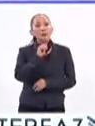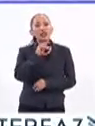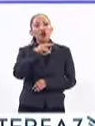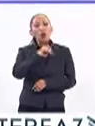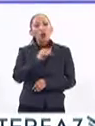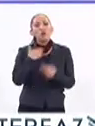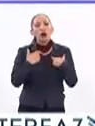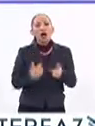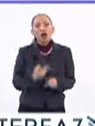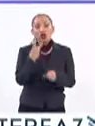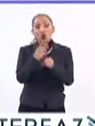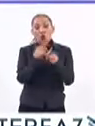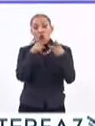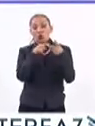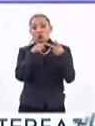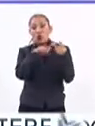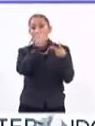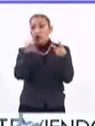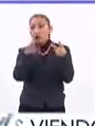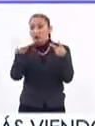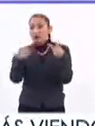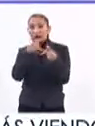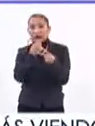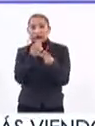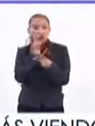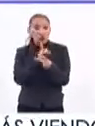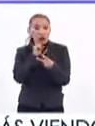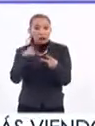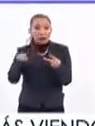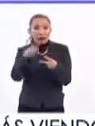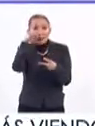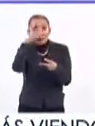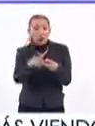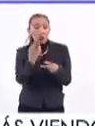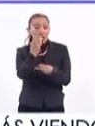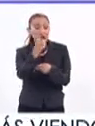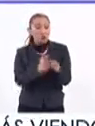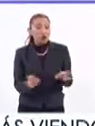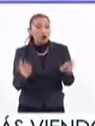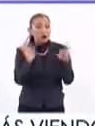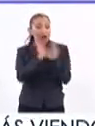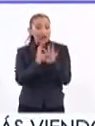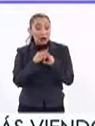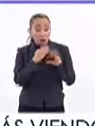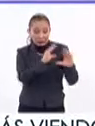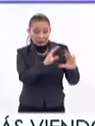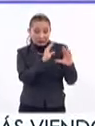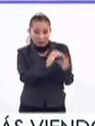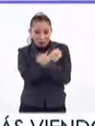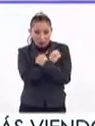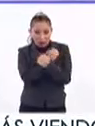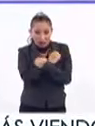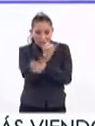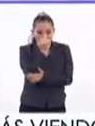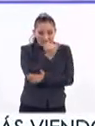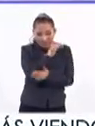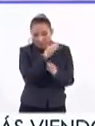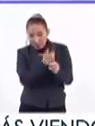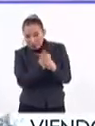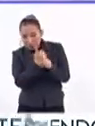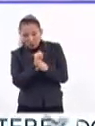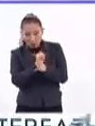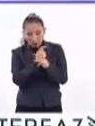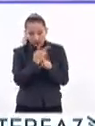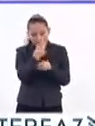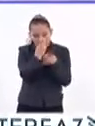segunda causa de muerte en mujeres en México y es por eso que es muy importante que desde la educación básica se creen planes de